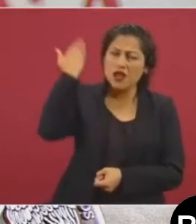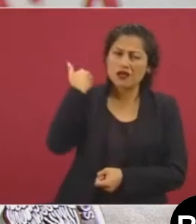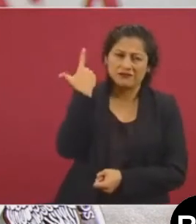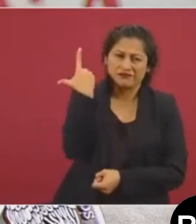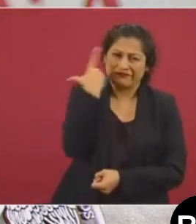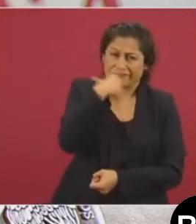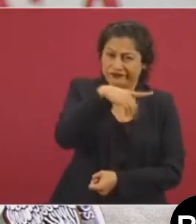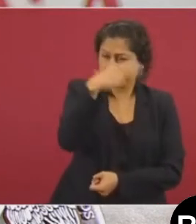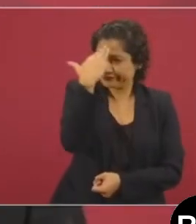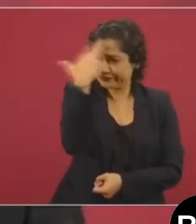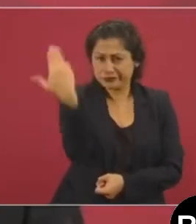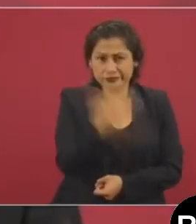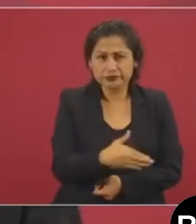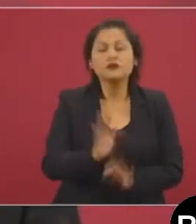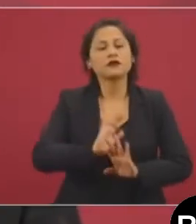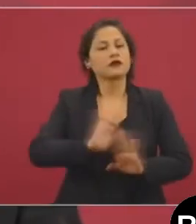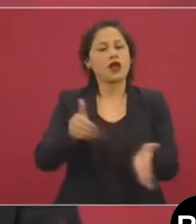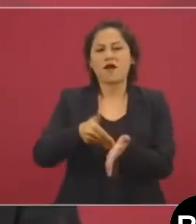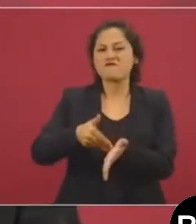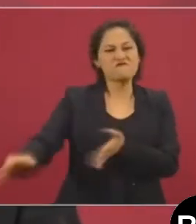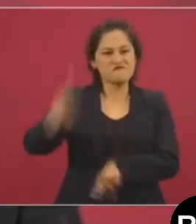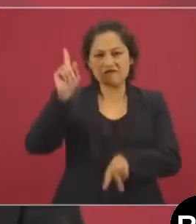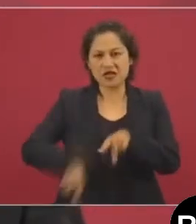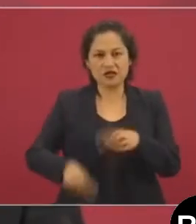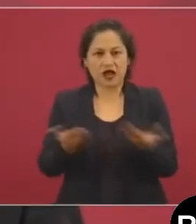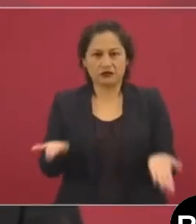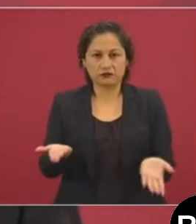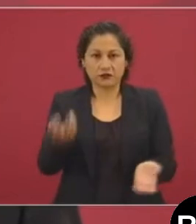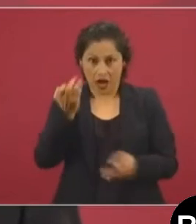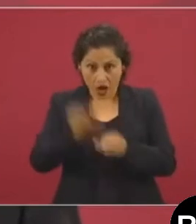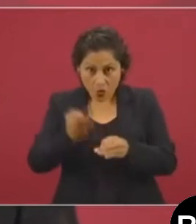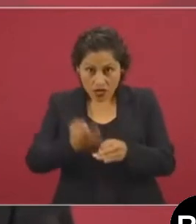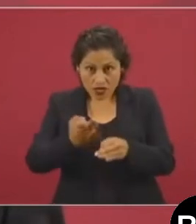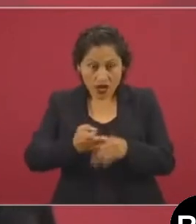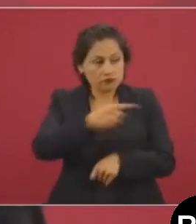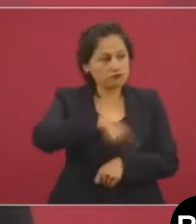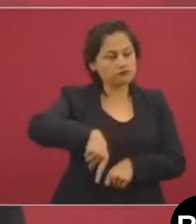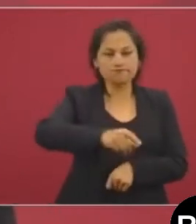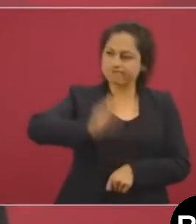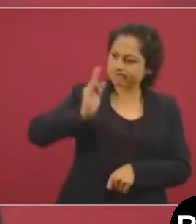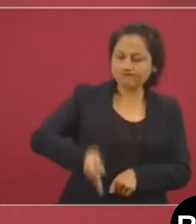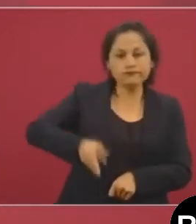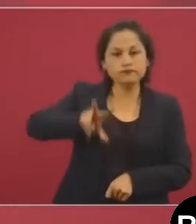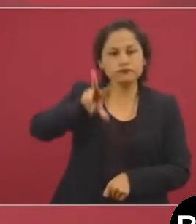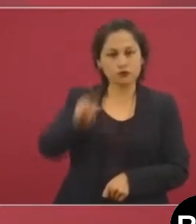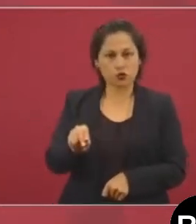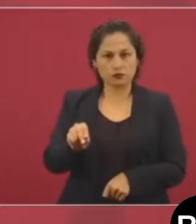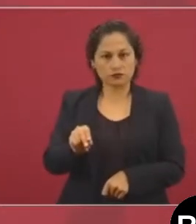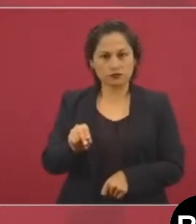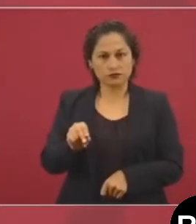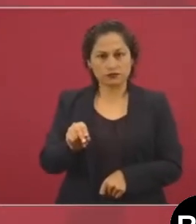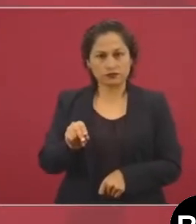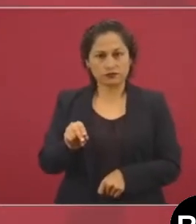y que no se permita que se utilice dinero